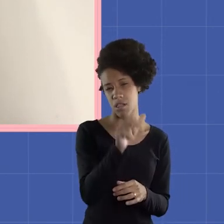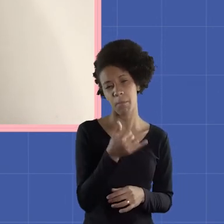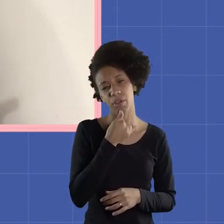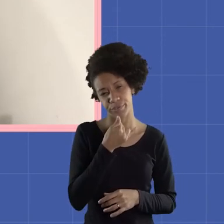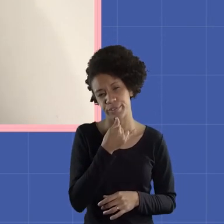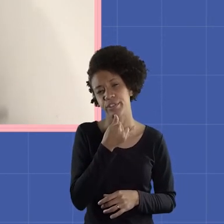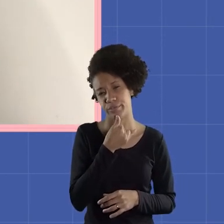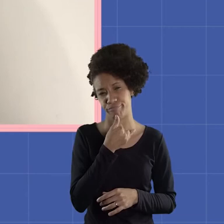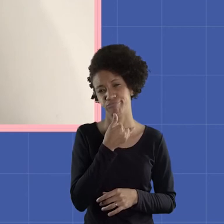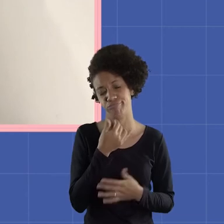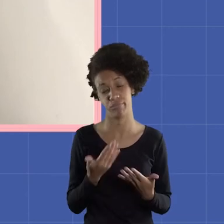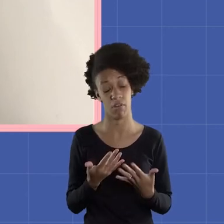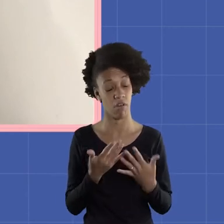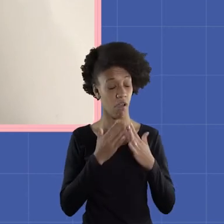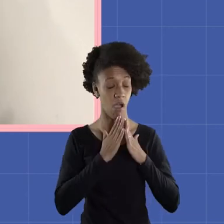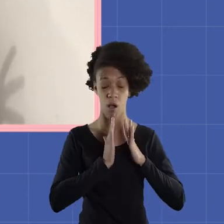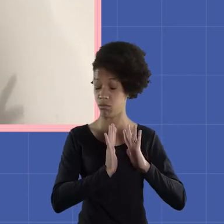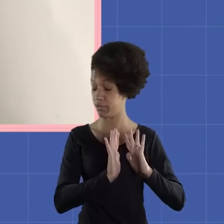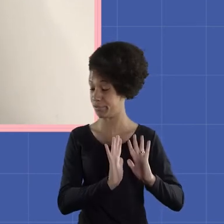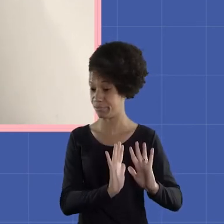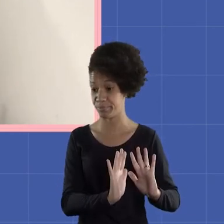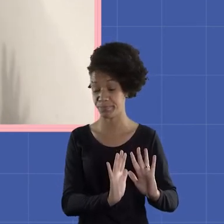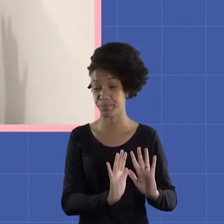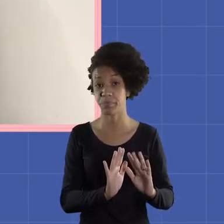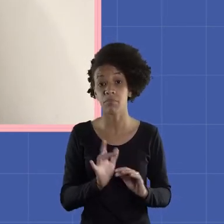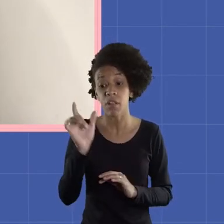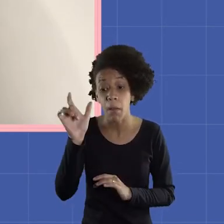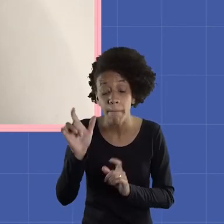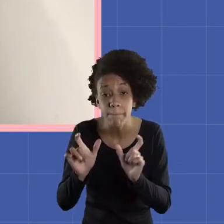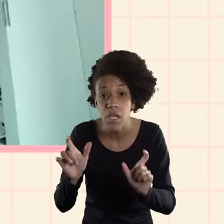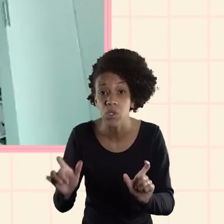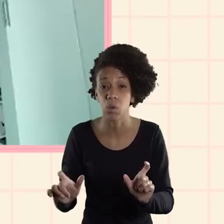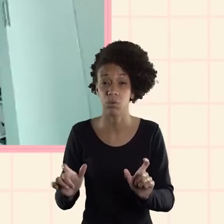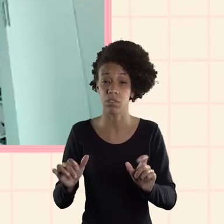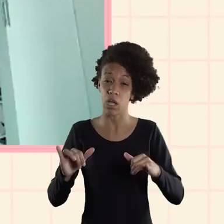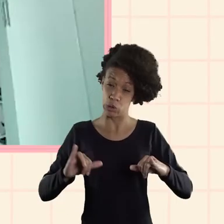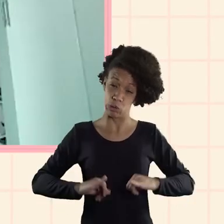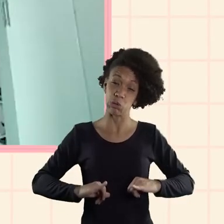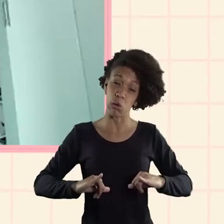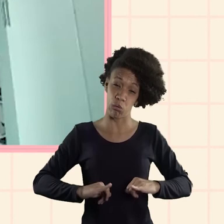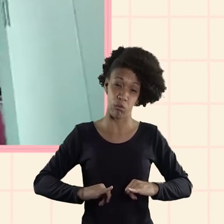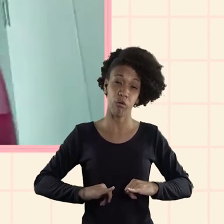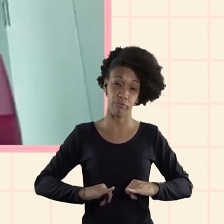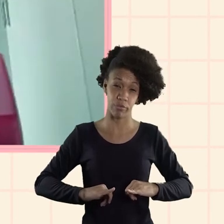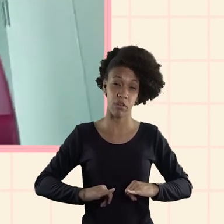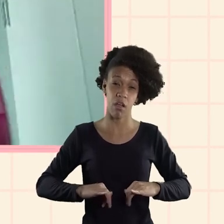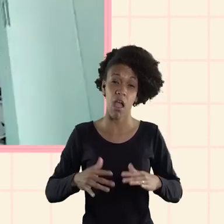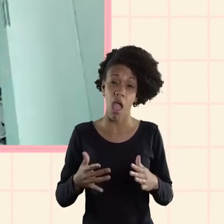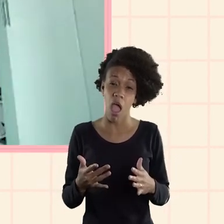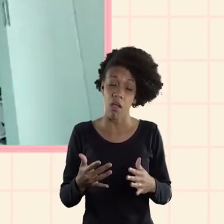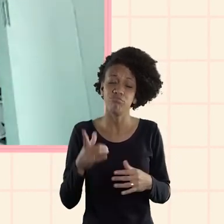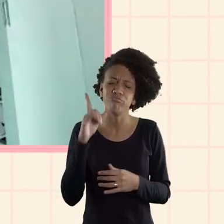critican, que se burlan de otras personas, que no agradan a otras personas. Cosas horribles.